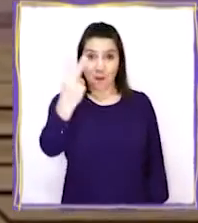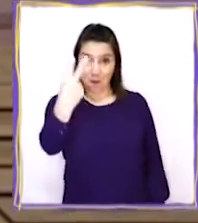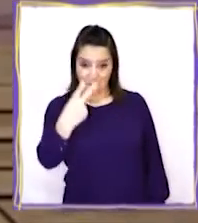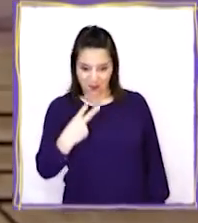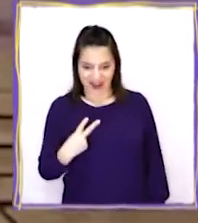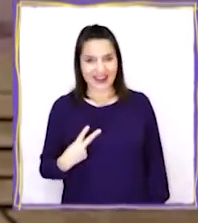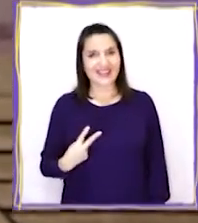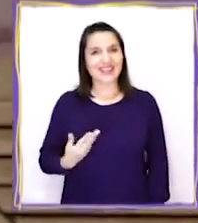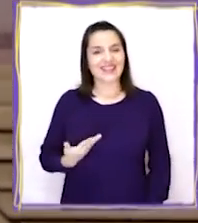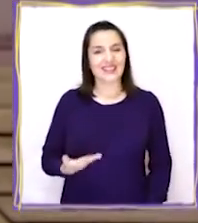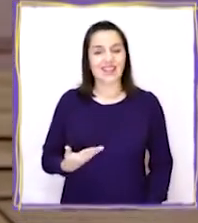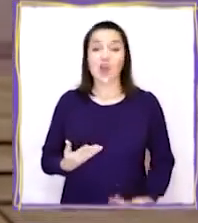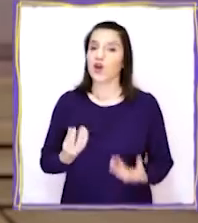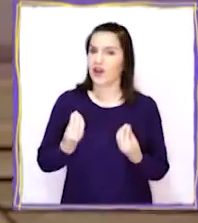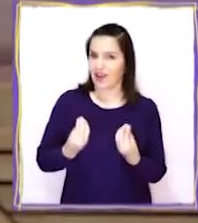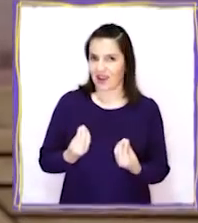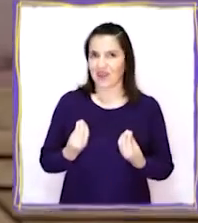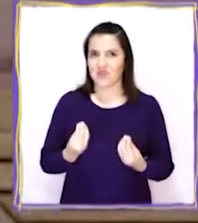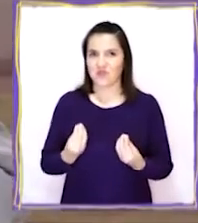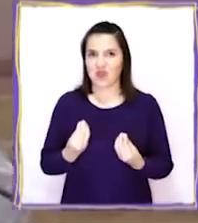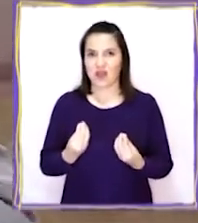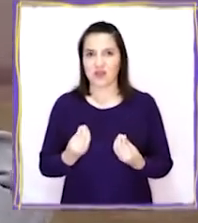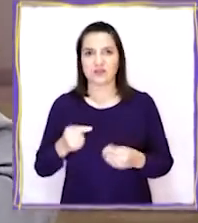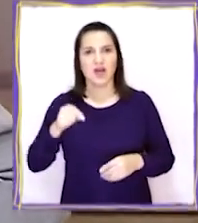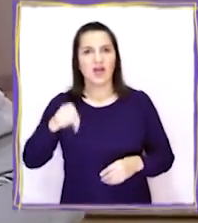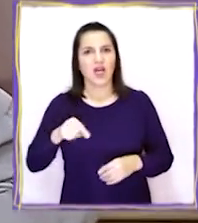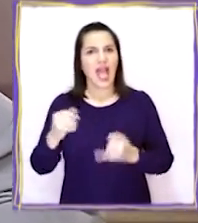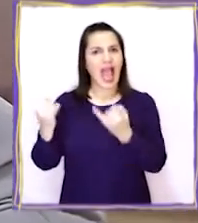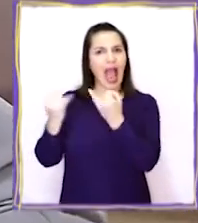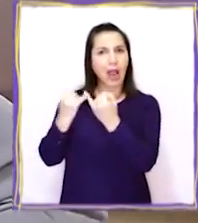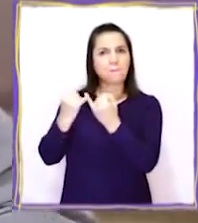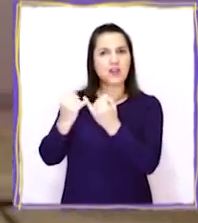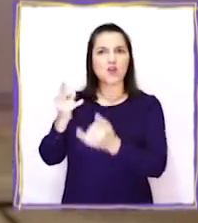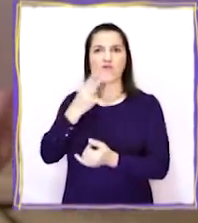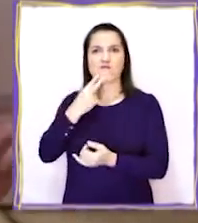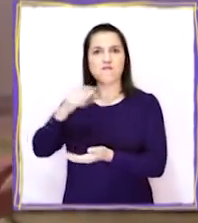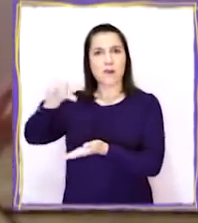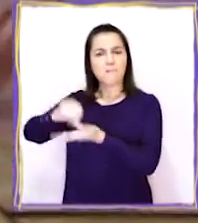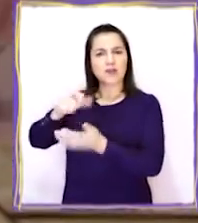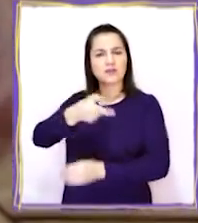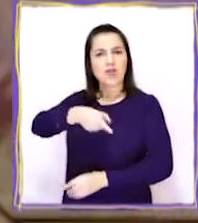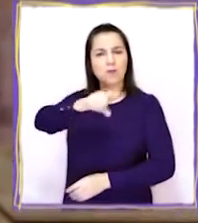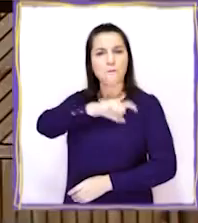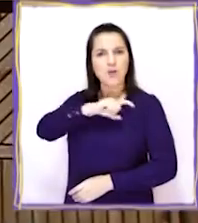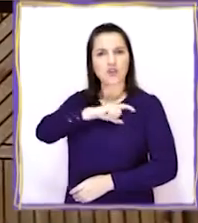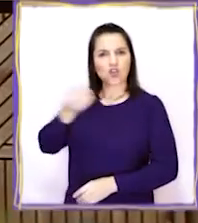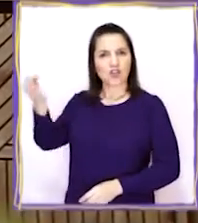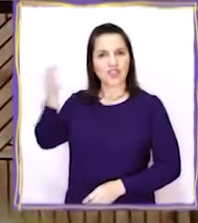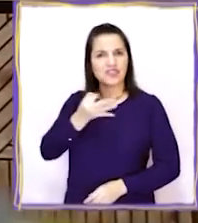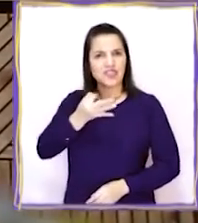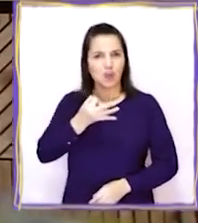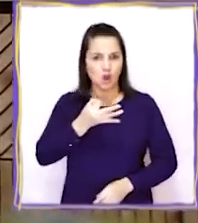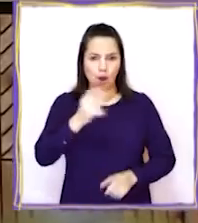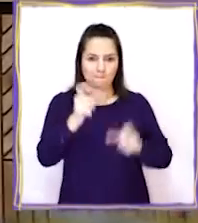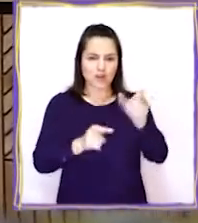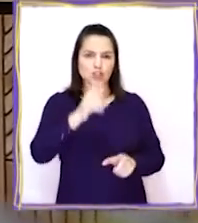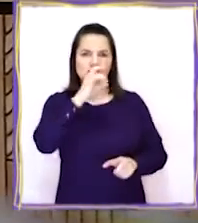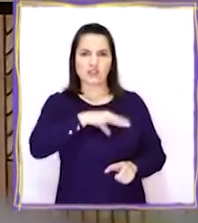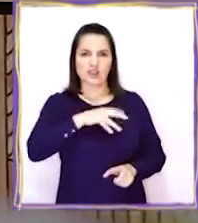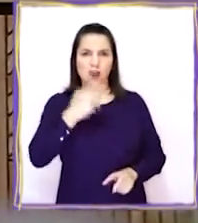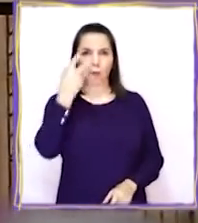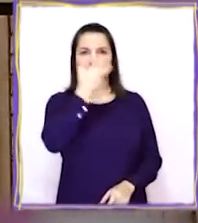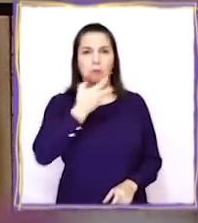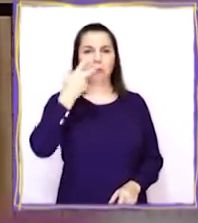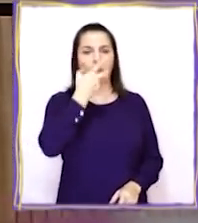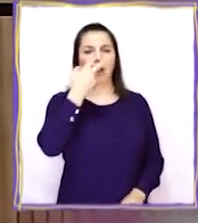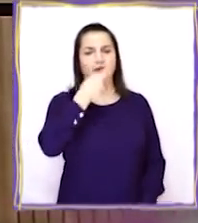¡Mírenme! Lo que pasa es que después de que mi amigo español dijera que los chilenos hablamos raro, me